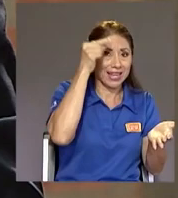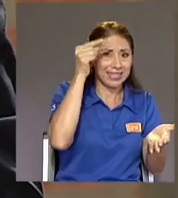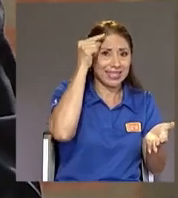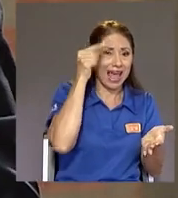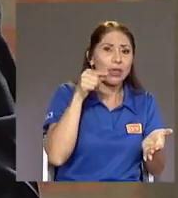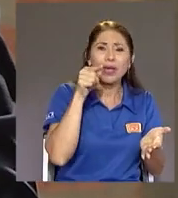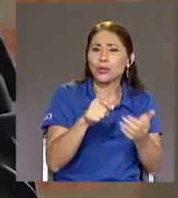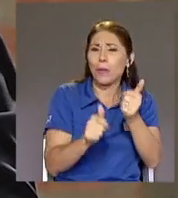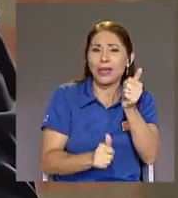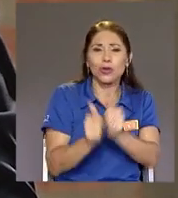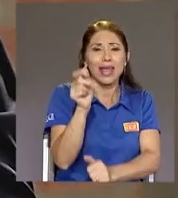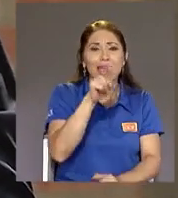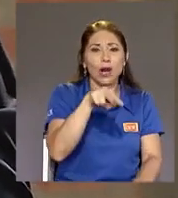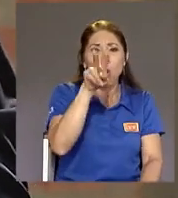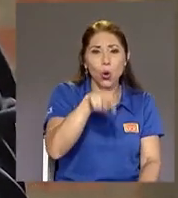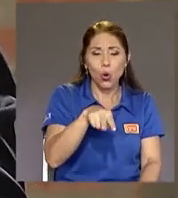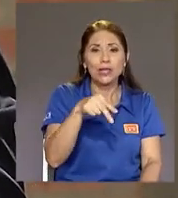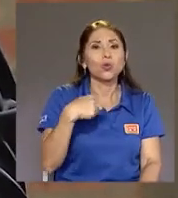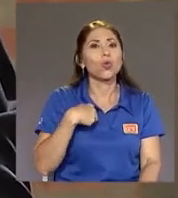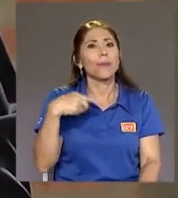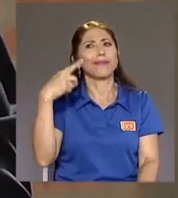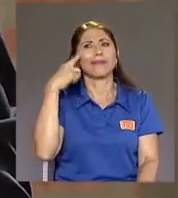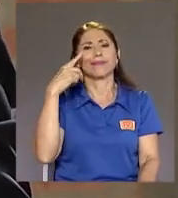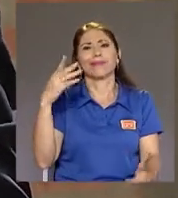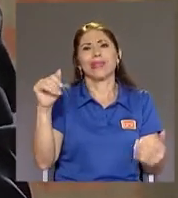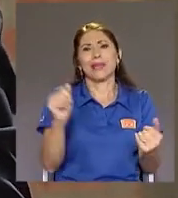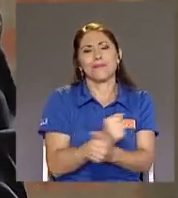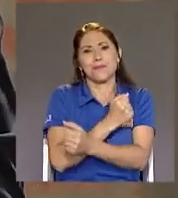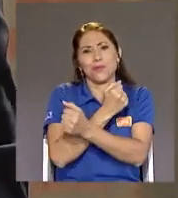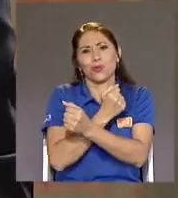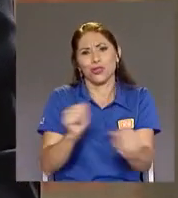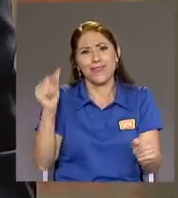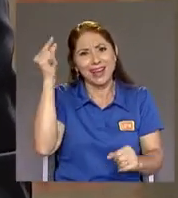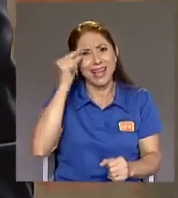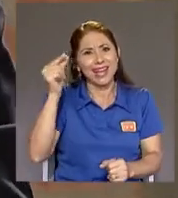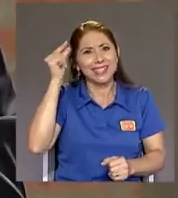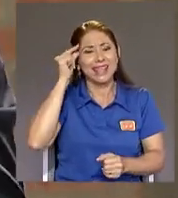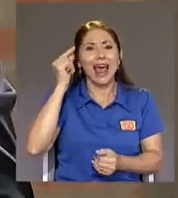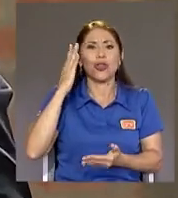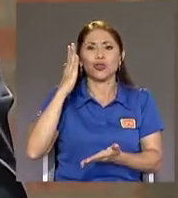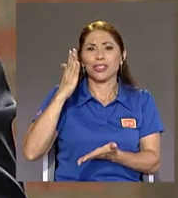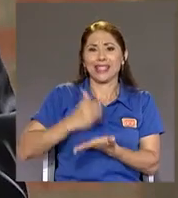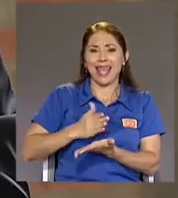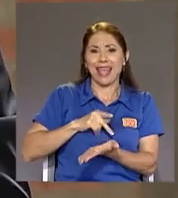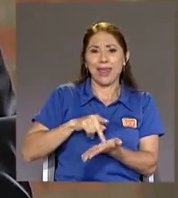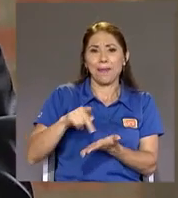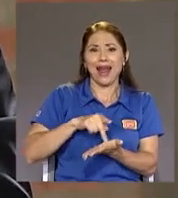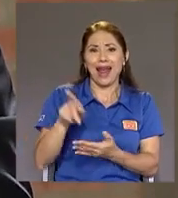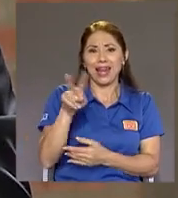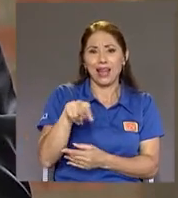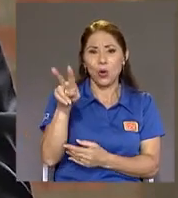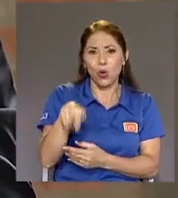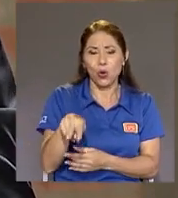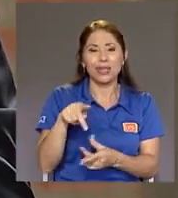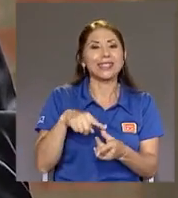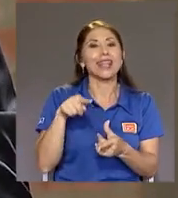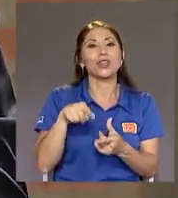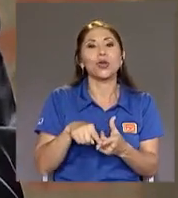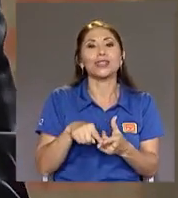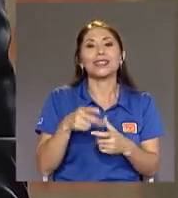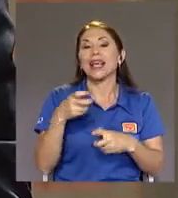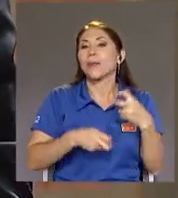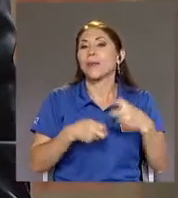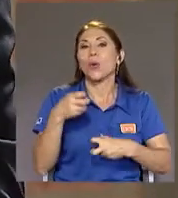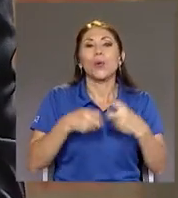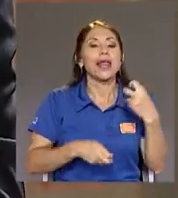Uno se imagina Que es básicamente Imposible Que el Estado Deje de pagar En colones Entonces el problema No va tanto Por la